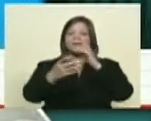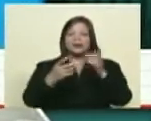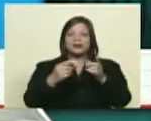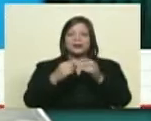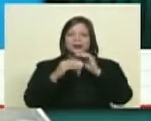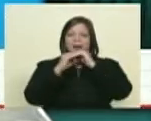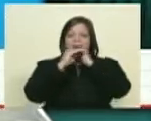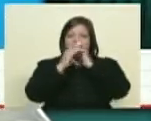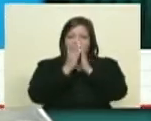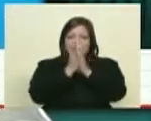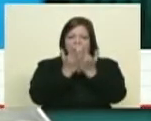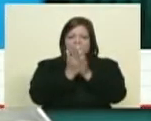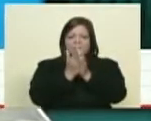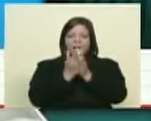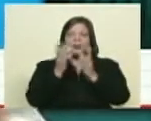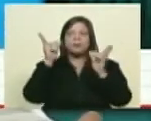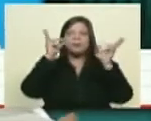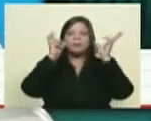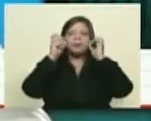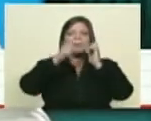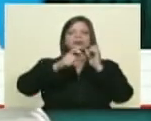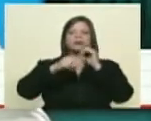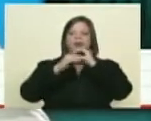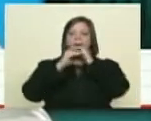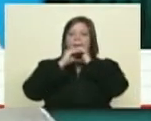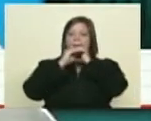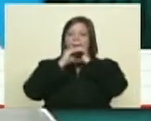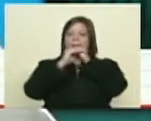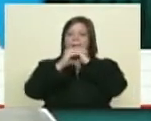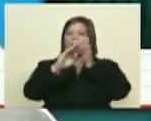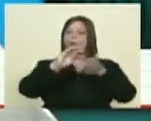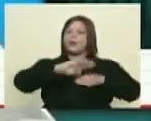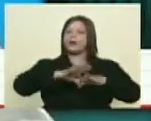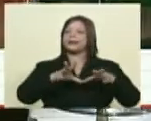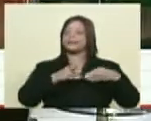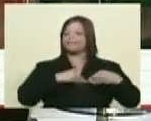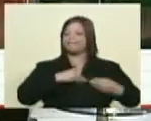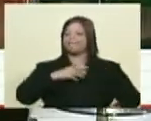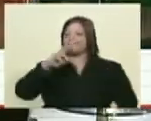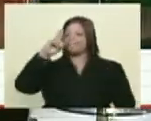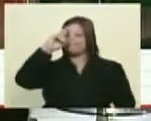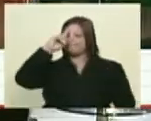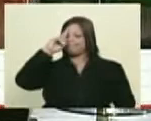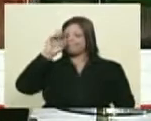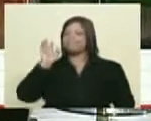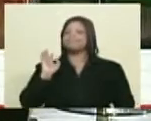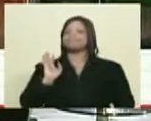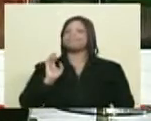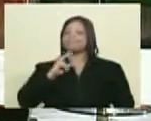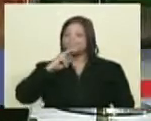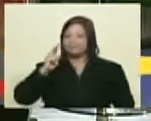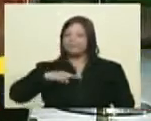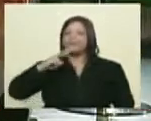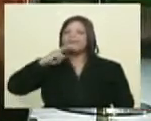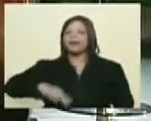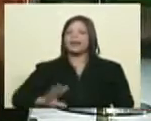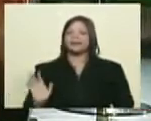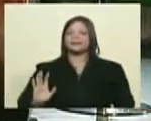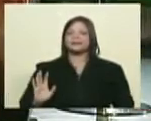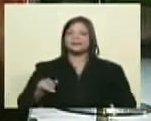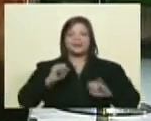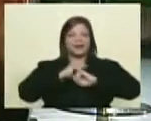habido mucho silencio por parte de quienes han sido afectados yo supongo que es porque aceptan que lo que aquí se dice es cierto bueno terminemos